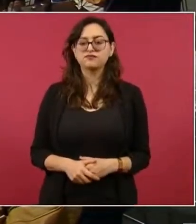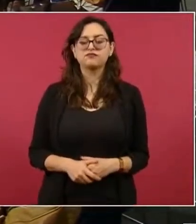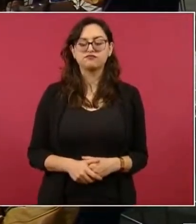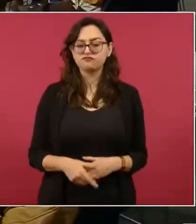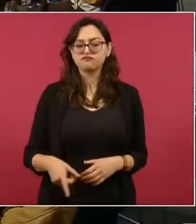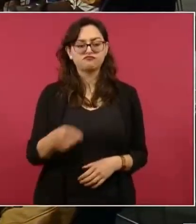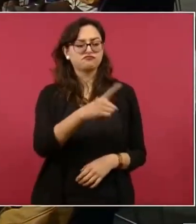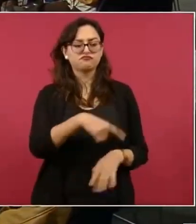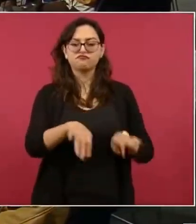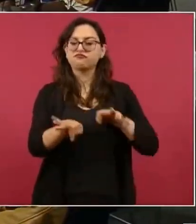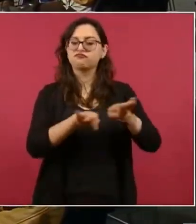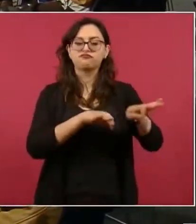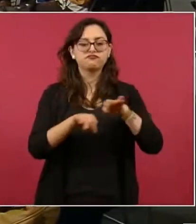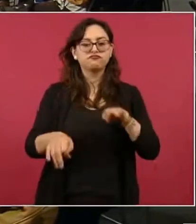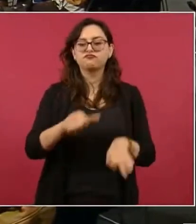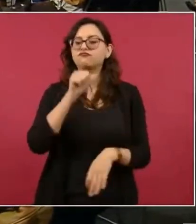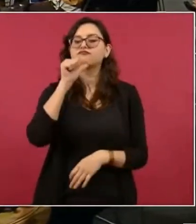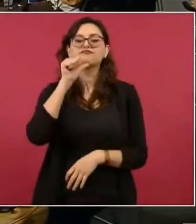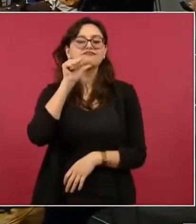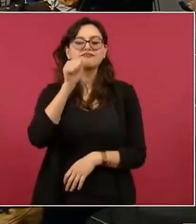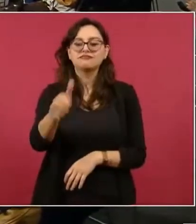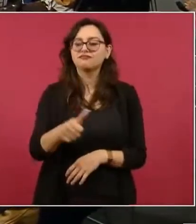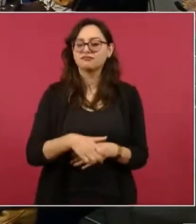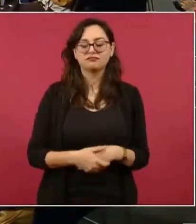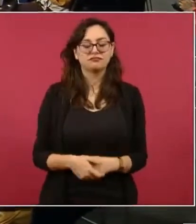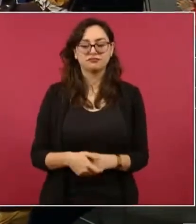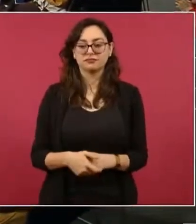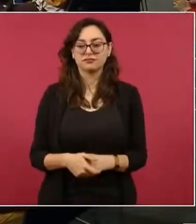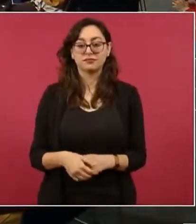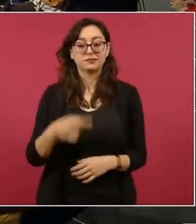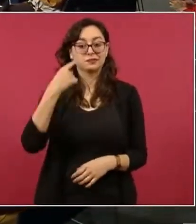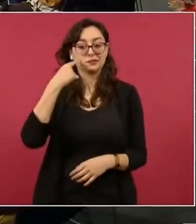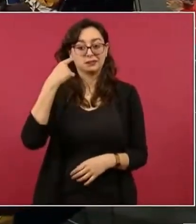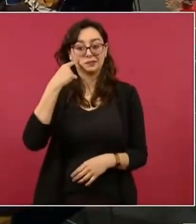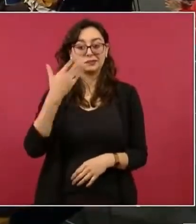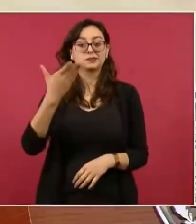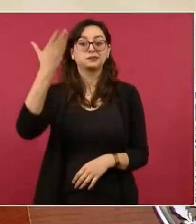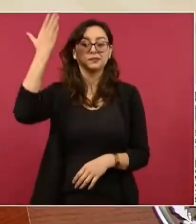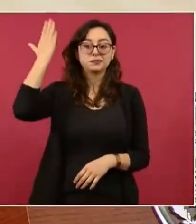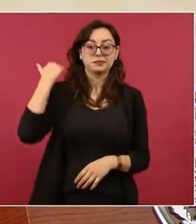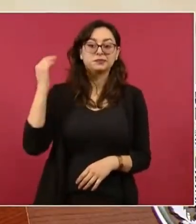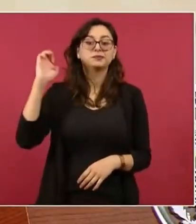se entregaron 110 contratos imagínense